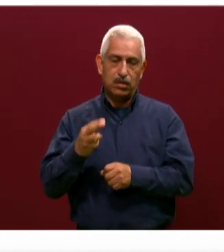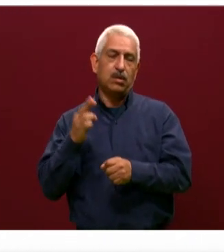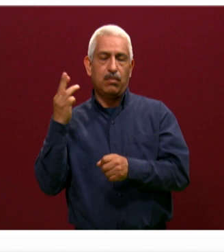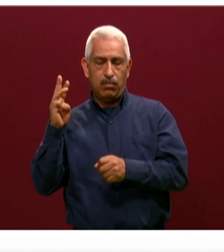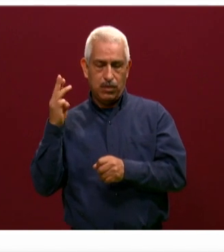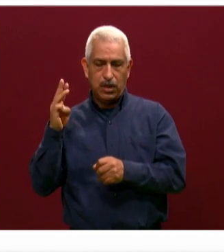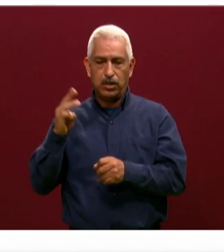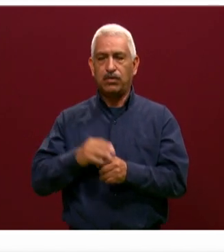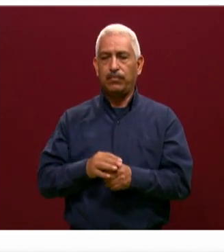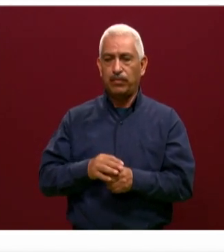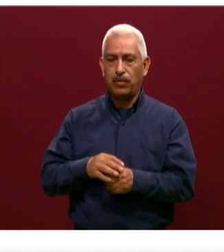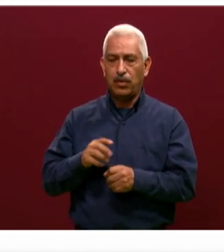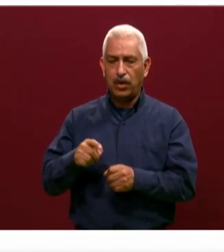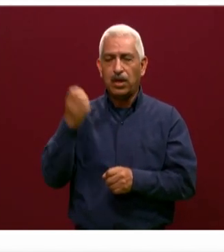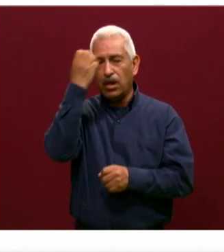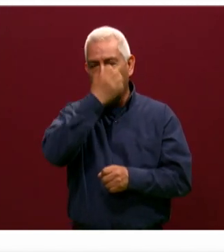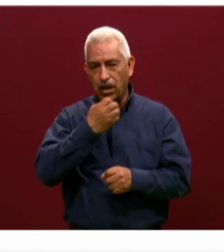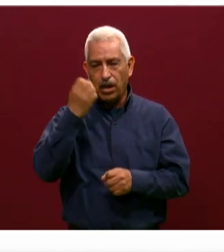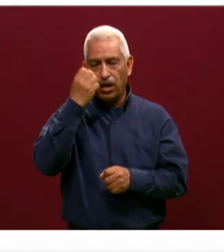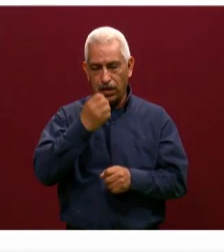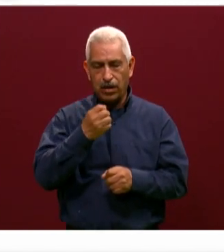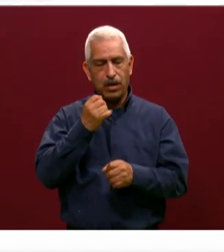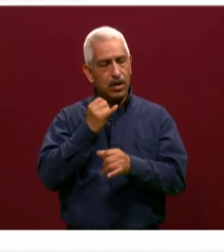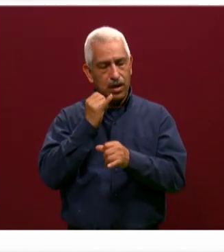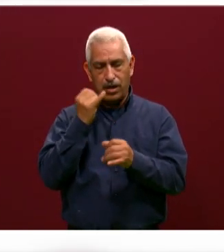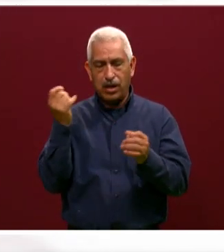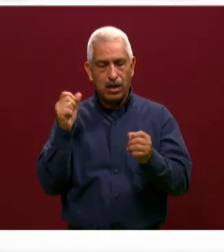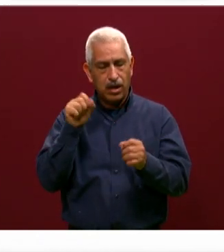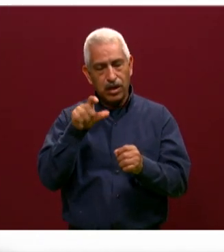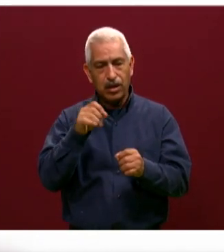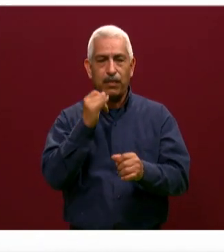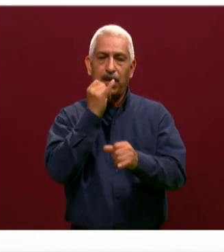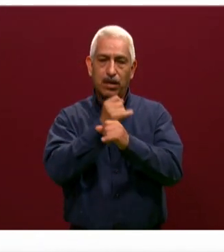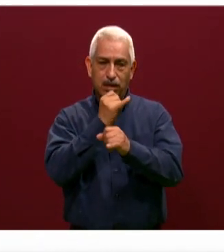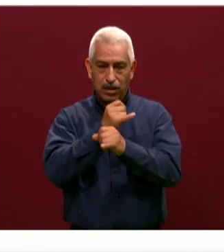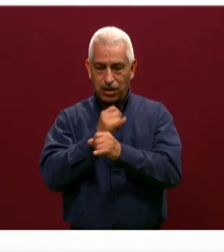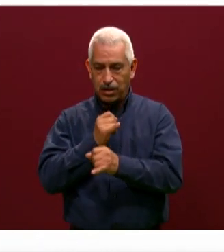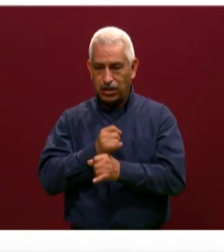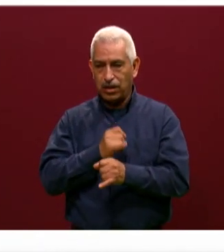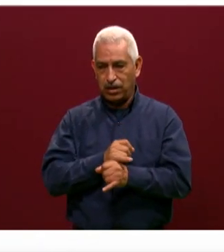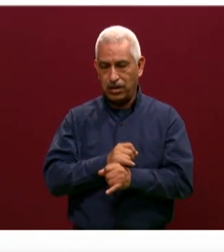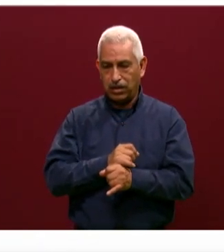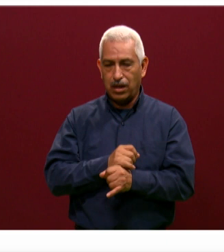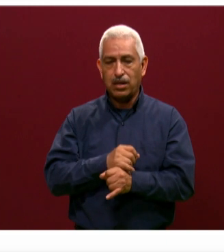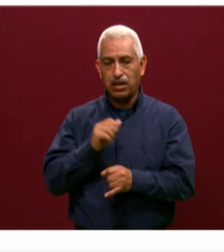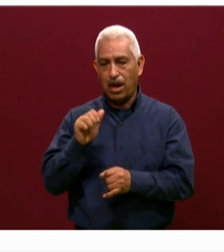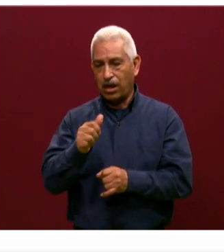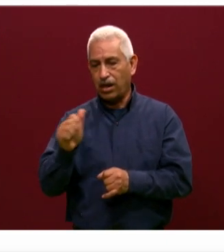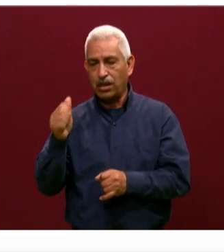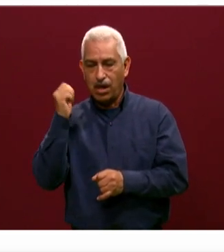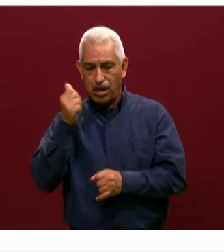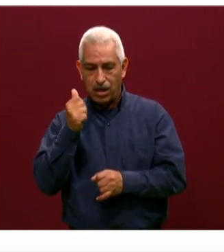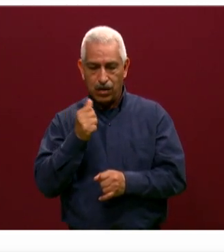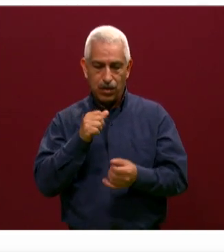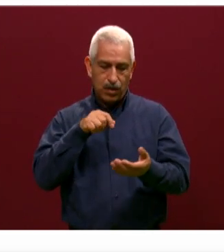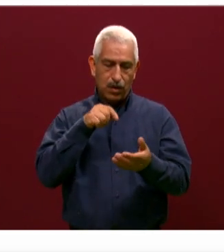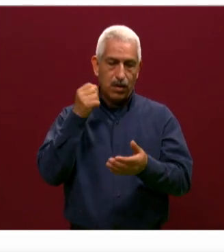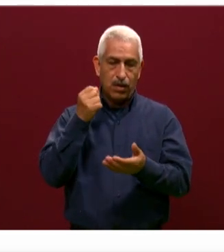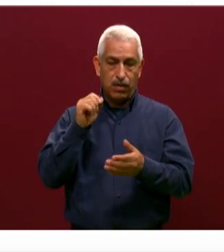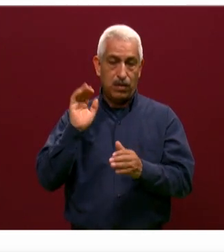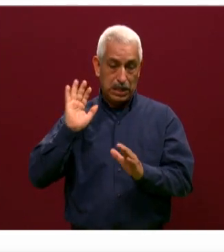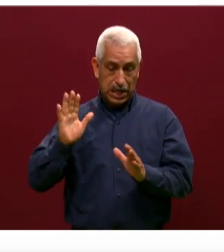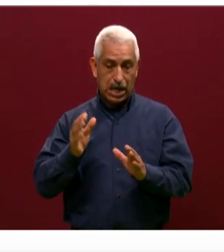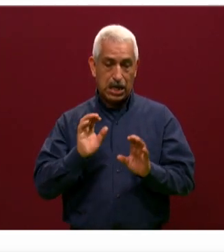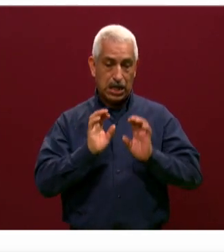Esta evaluación es también en línea. A los alumnos que ya tengan su preregistro, se les enviará un link el día del